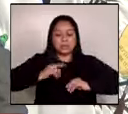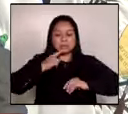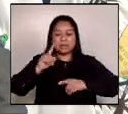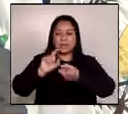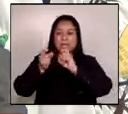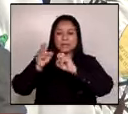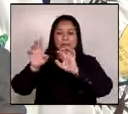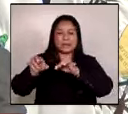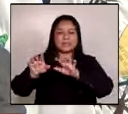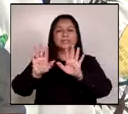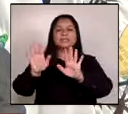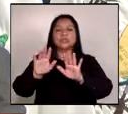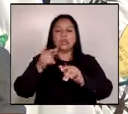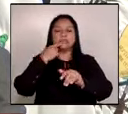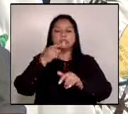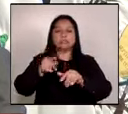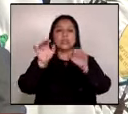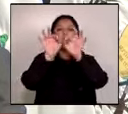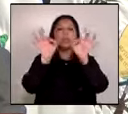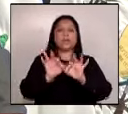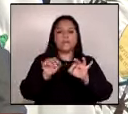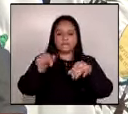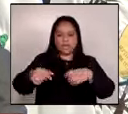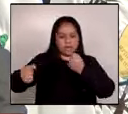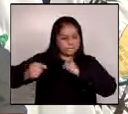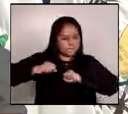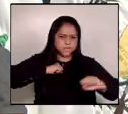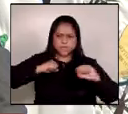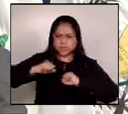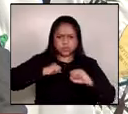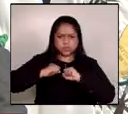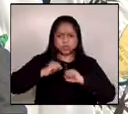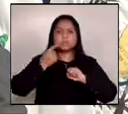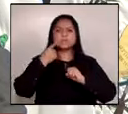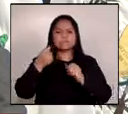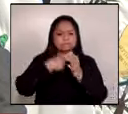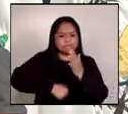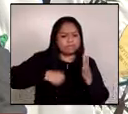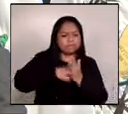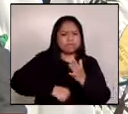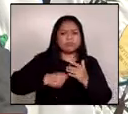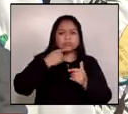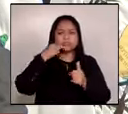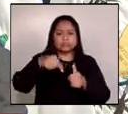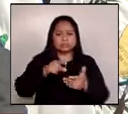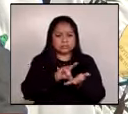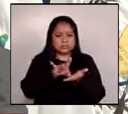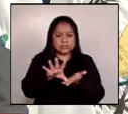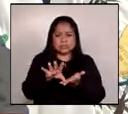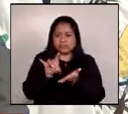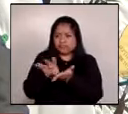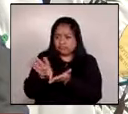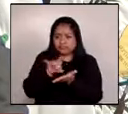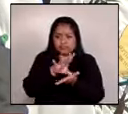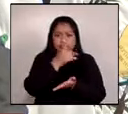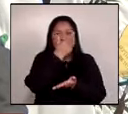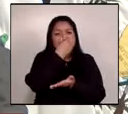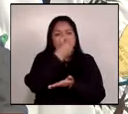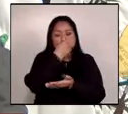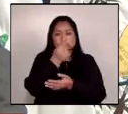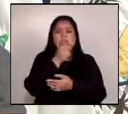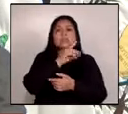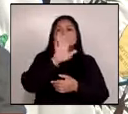guatemaltecos, sino que actuará para prevenir y erradicar las prácticas corruptas de las